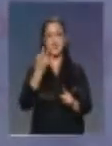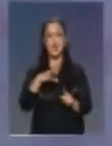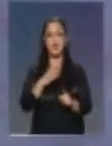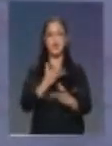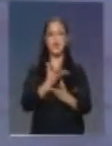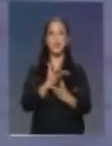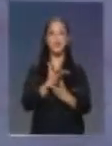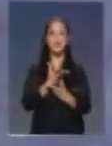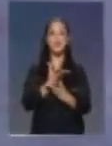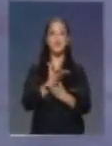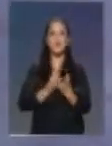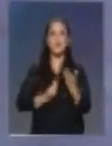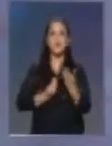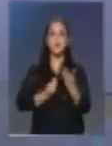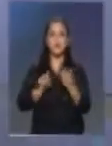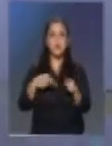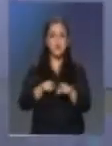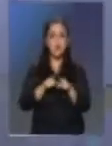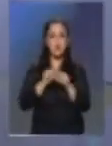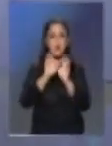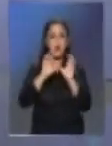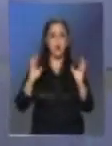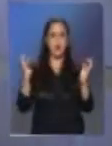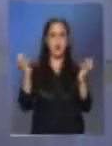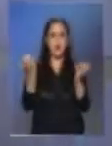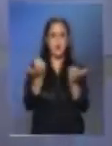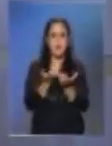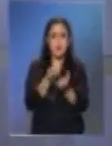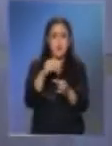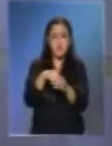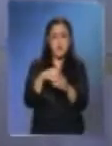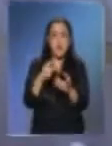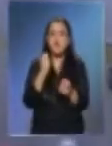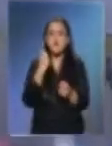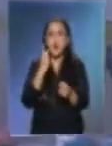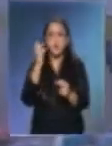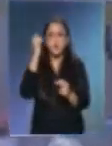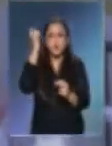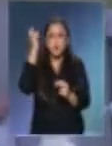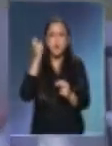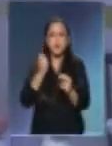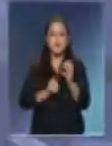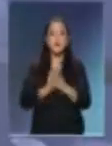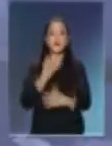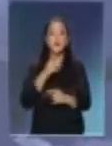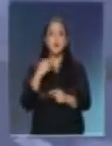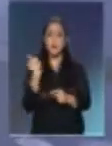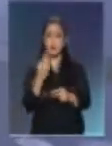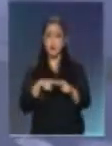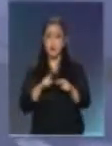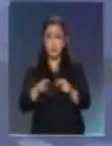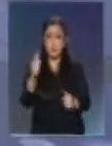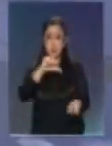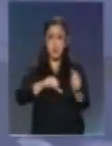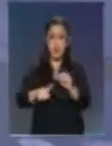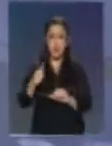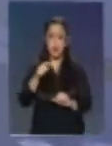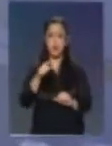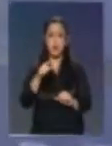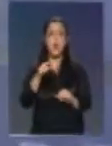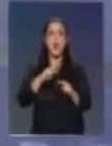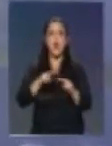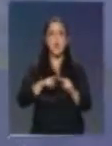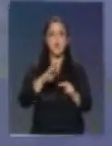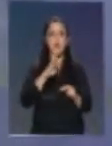fragmentos, pero que aún quedan en el ambiente. ¿Cuál es la innovación que nosotros hacemos en el laboratorio? Es que nosotros hacemos un bioplástico